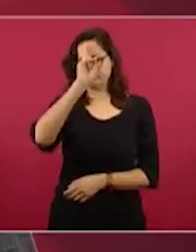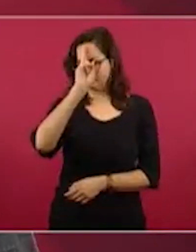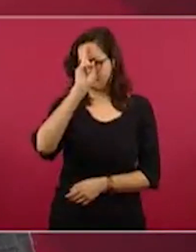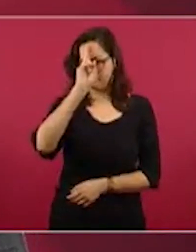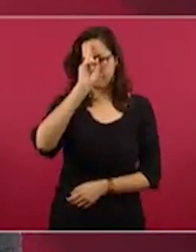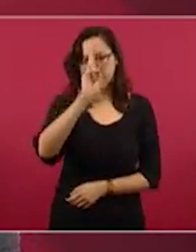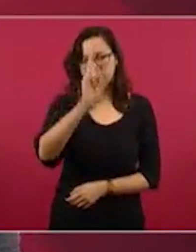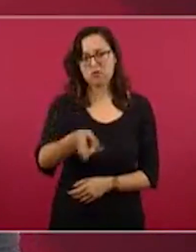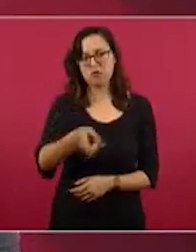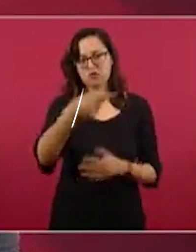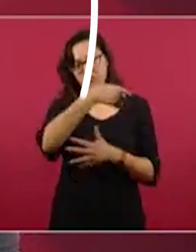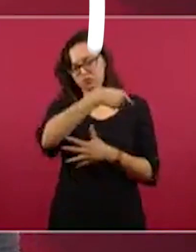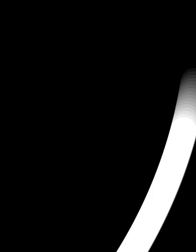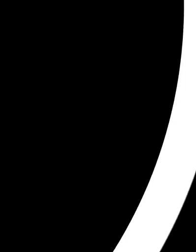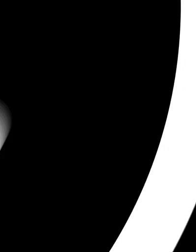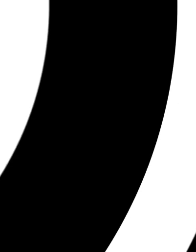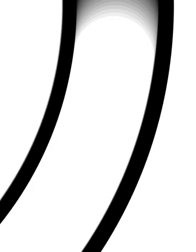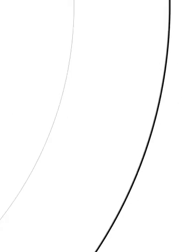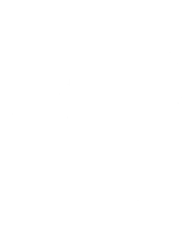y vaporizadores.